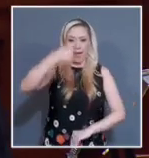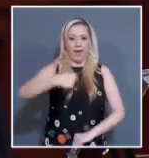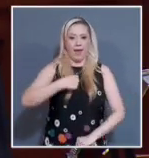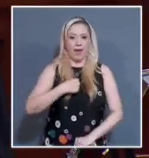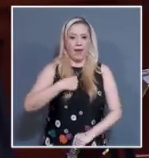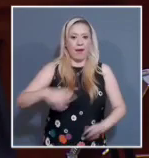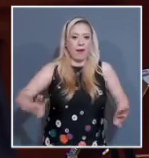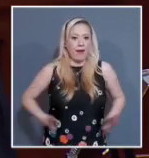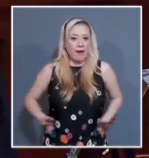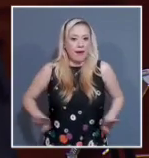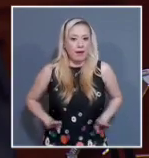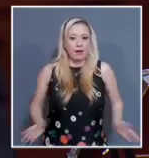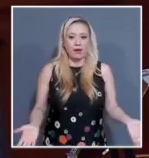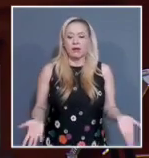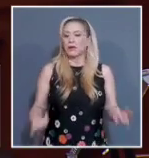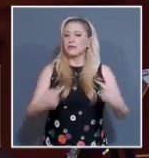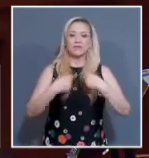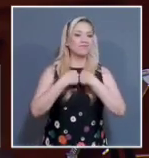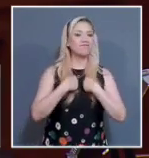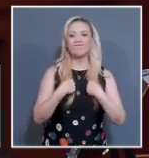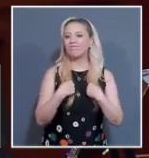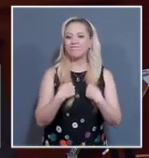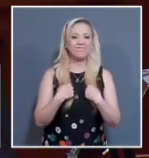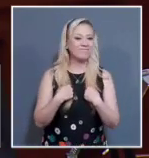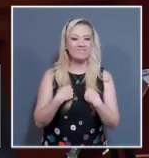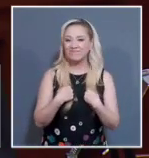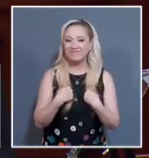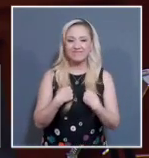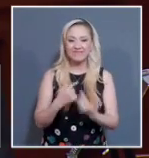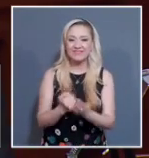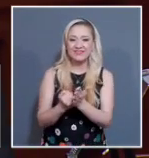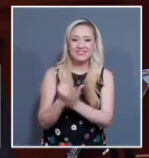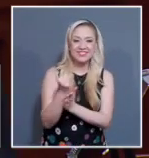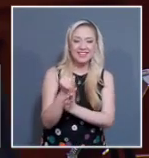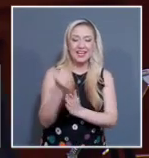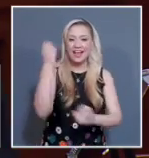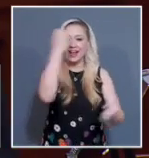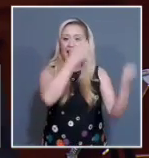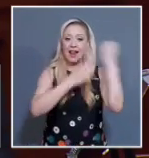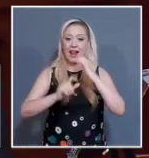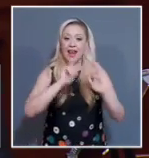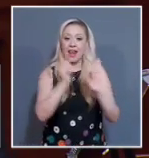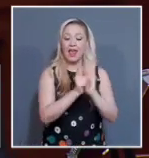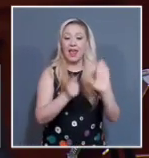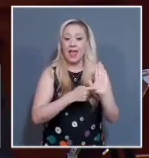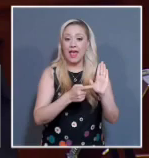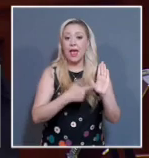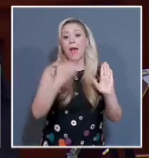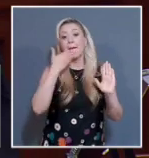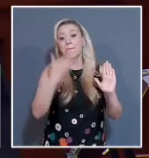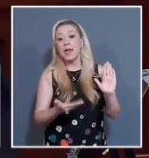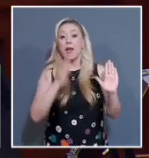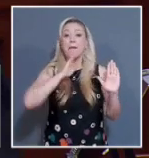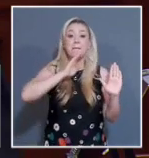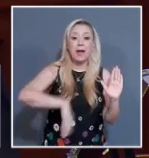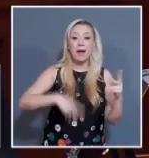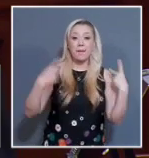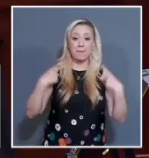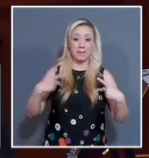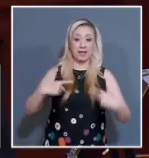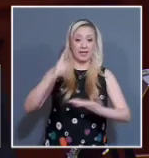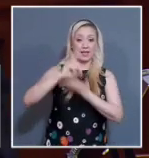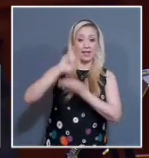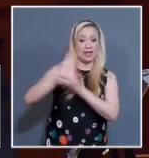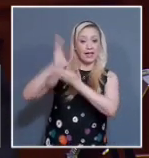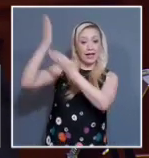nos toca a nosotros decidir si las normas que estamos analizando son más benéficas o no para las personas con discapacidad.